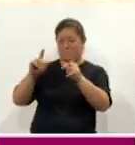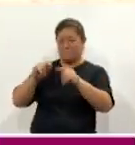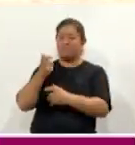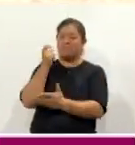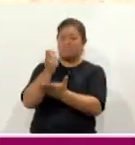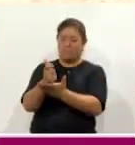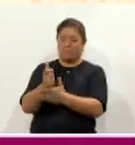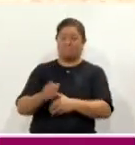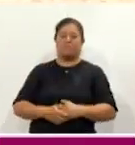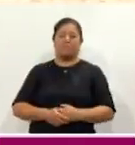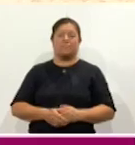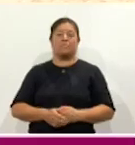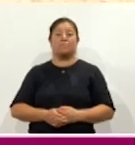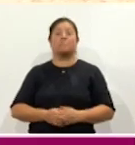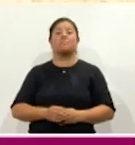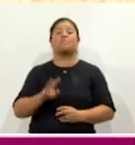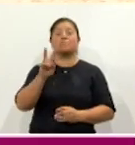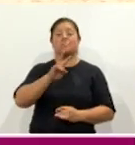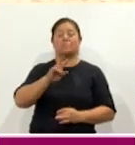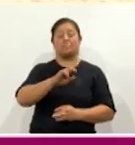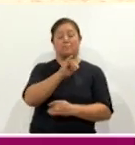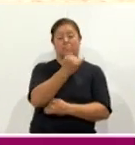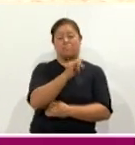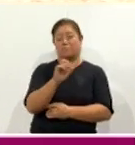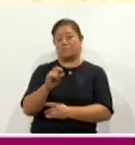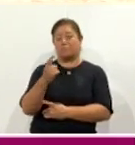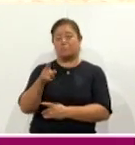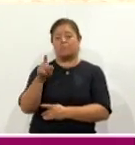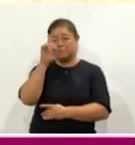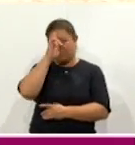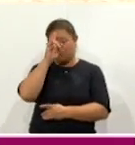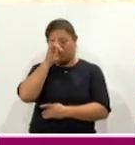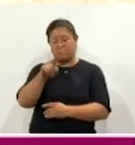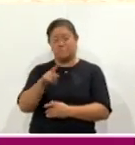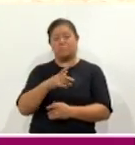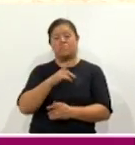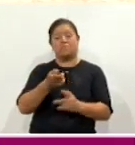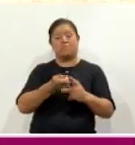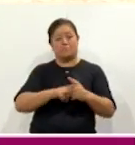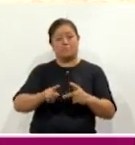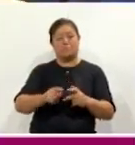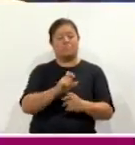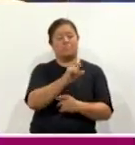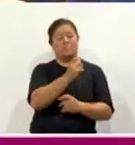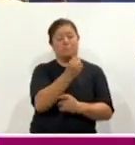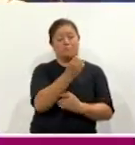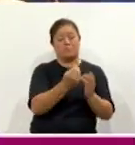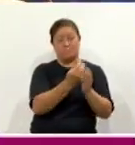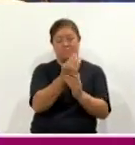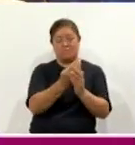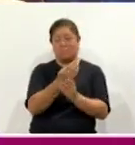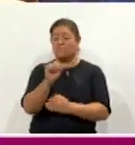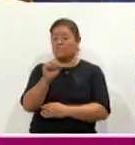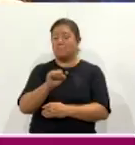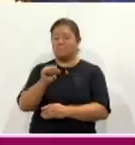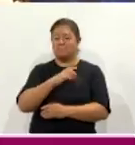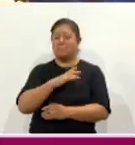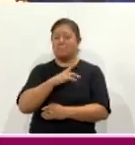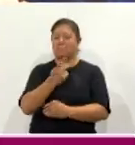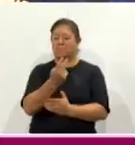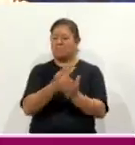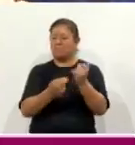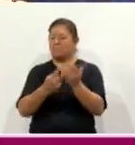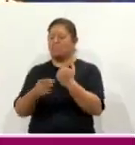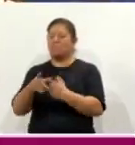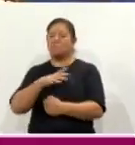costo. El viernes 21 de junio, la sesión comenzará a partir de las 9 horas con los partidos de la fase de grupos. El sábado son par de sesiones por la